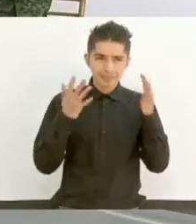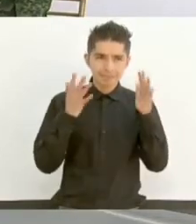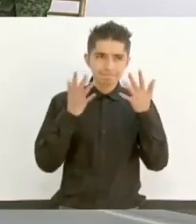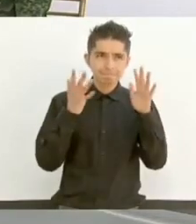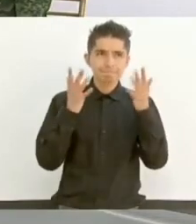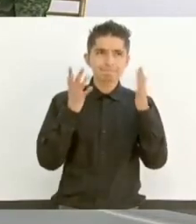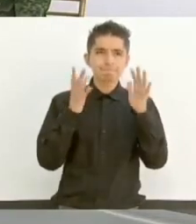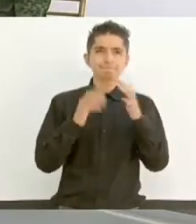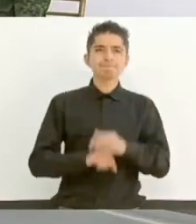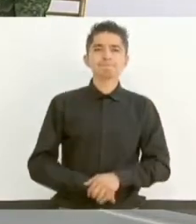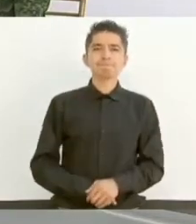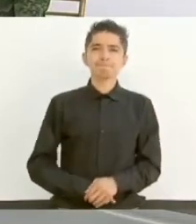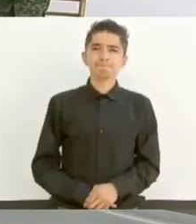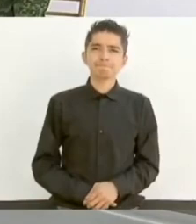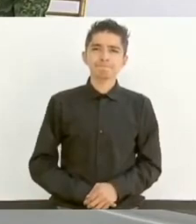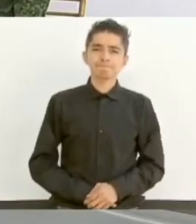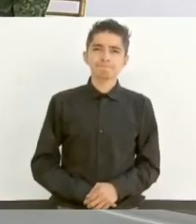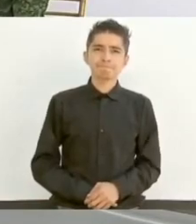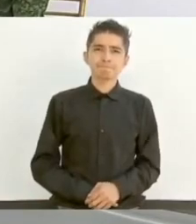La Compañía